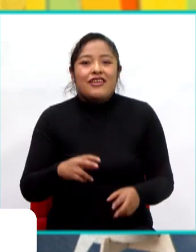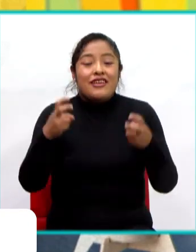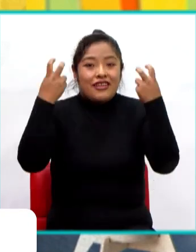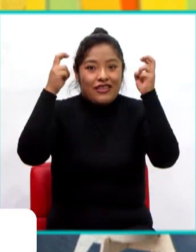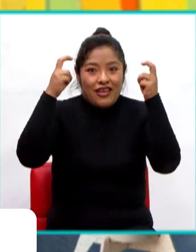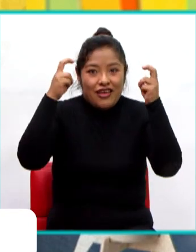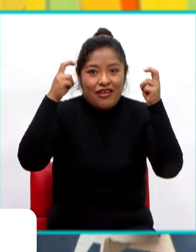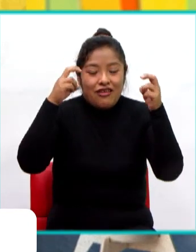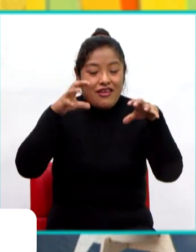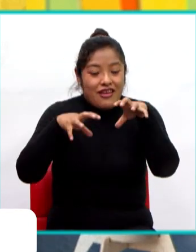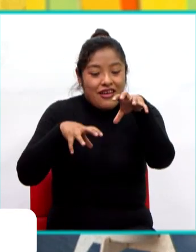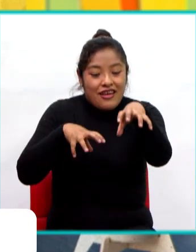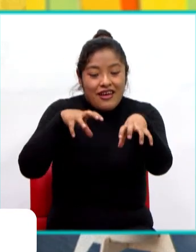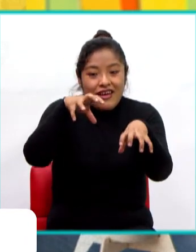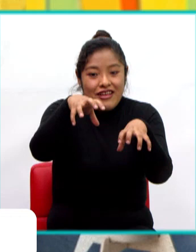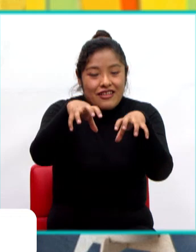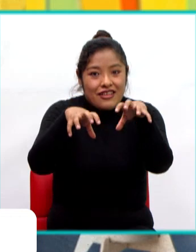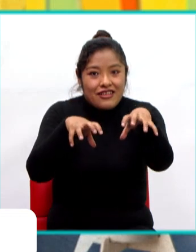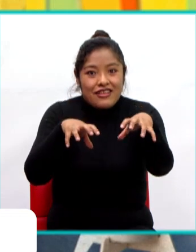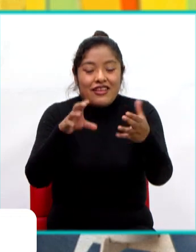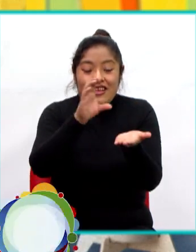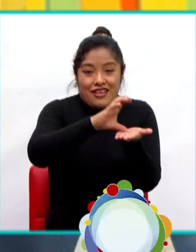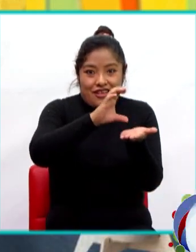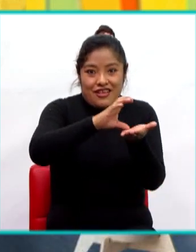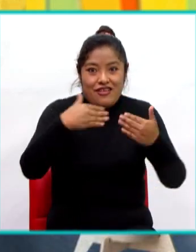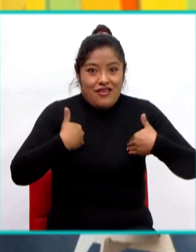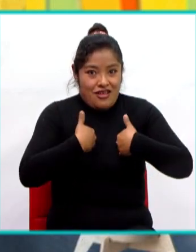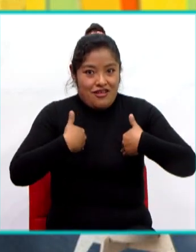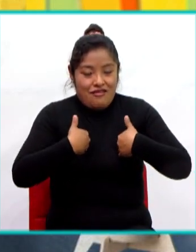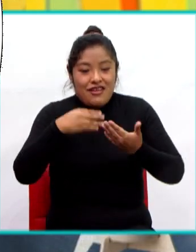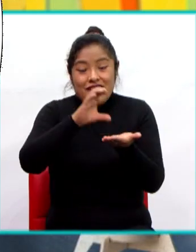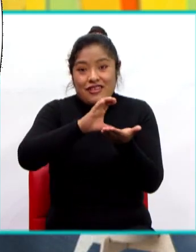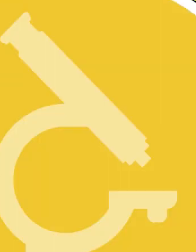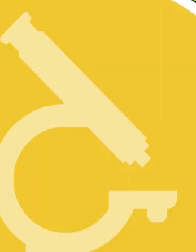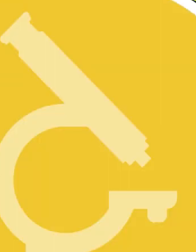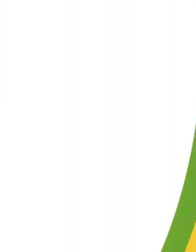características de la célula animal y la célula vegetal.